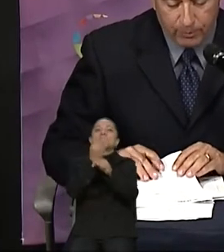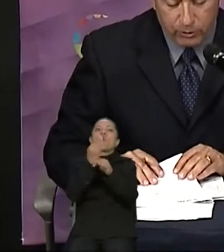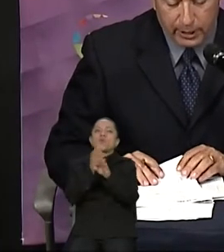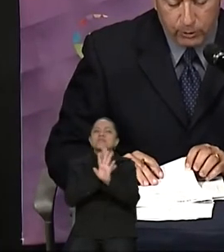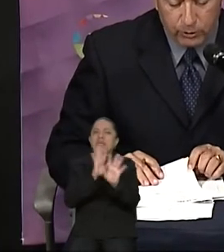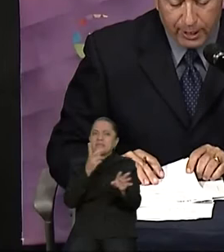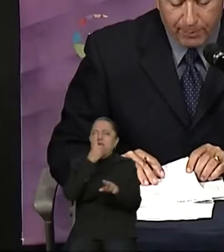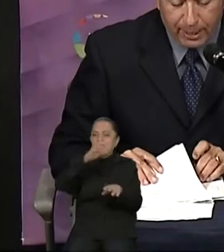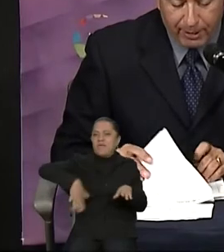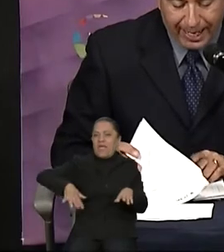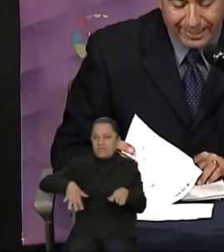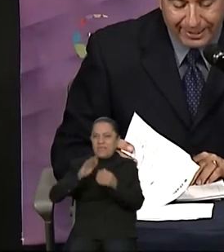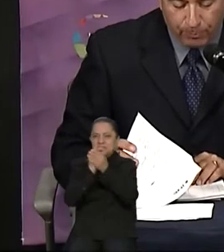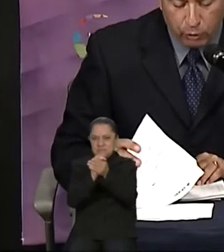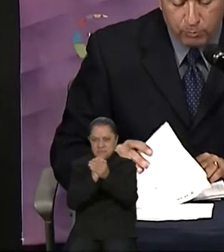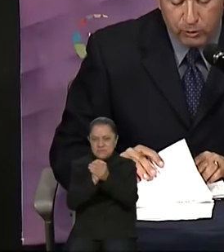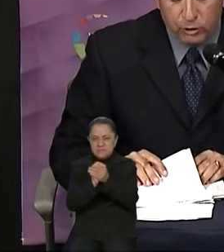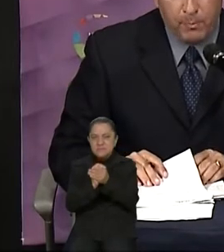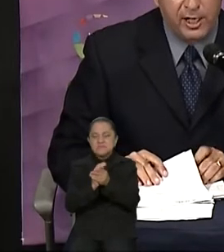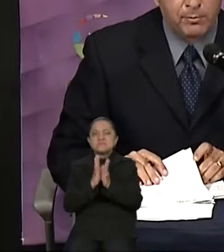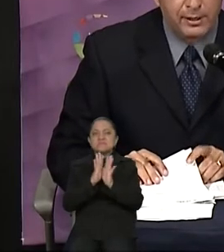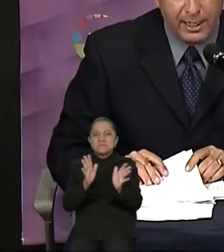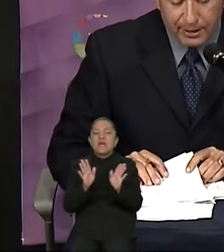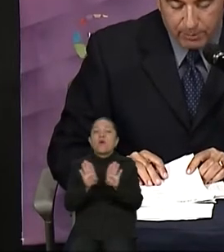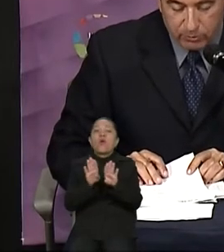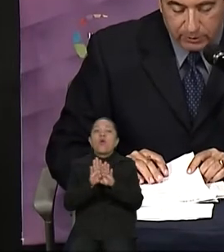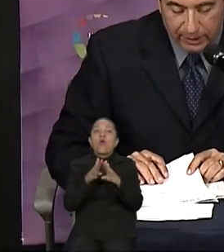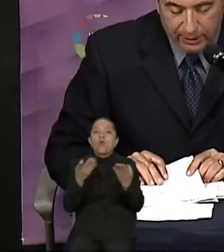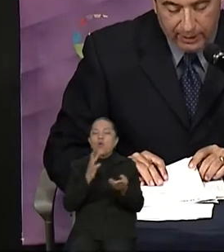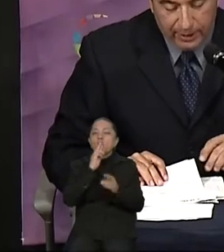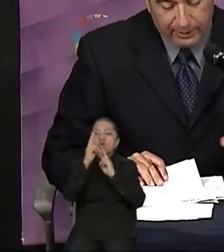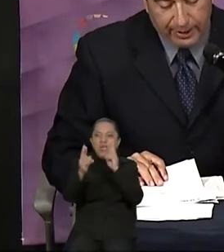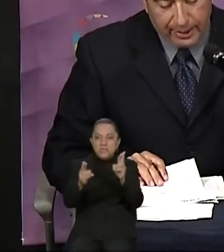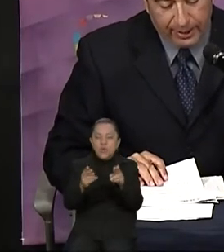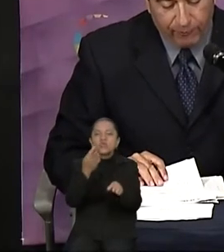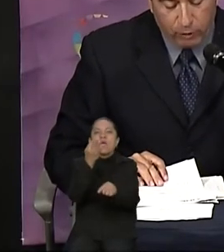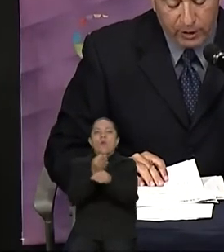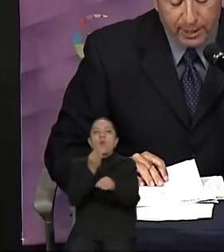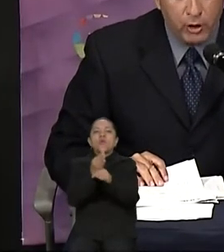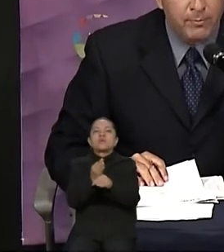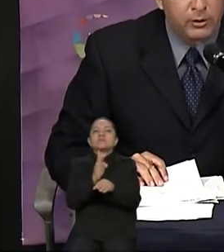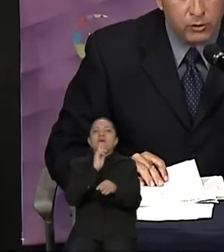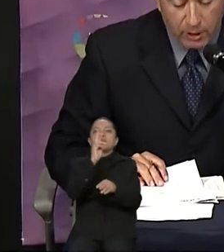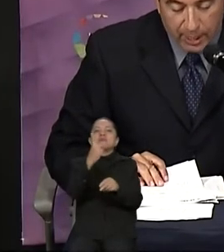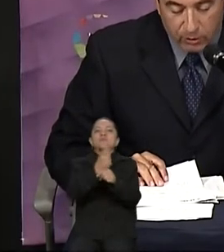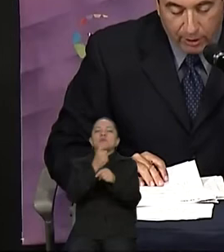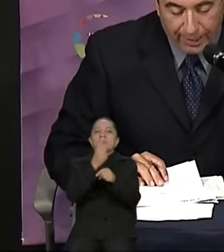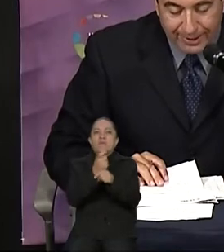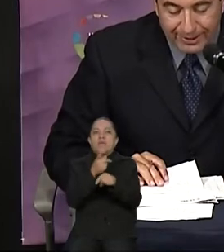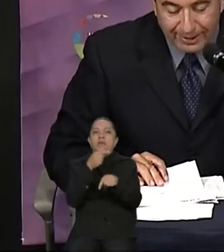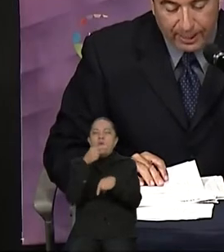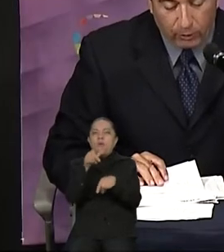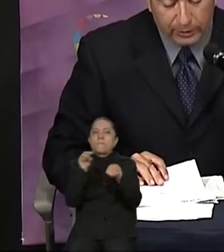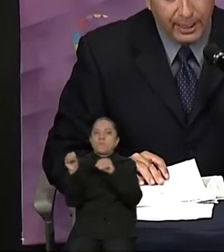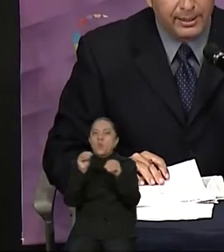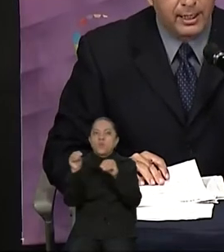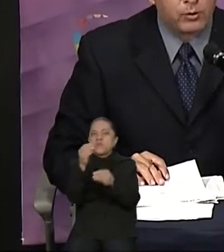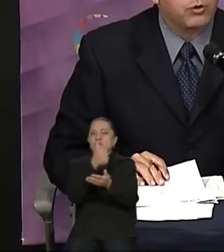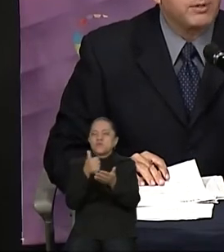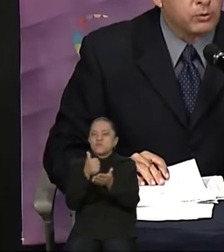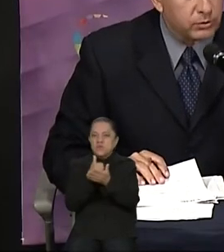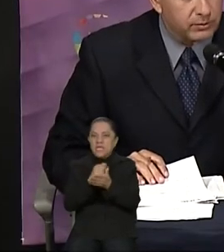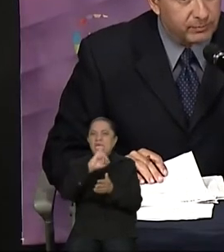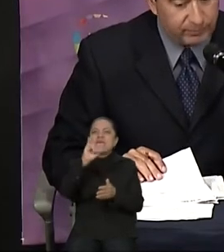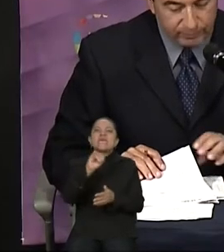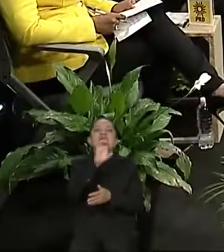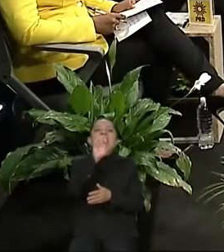cedemos el uso de la palabra hasta por un minuto para responder a esta pregunta de la fórmula de Movimiento Ciudadano a Jessica Ortega de la